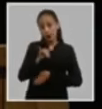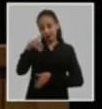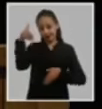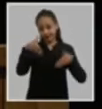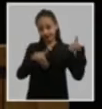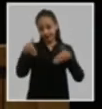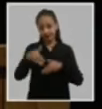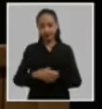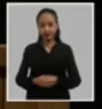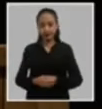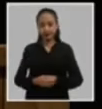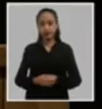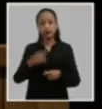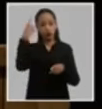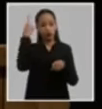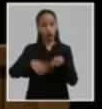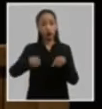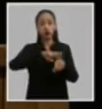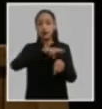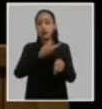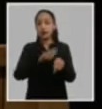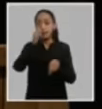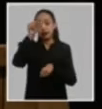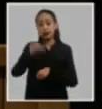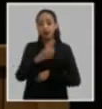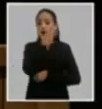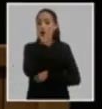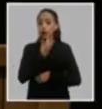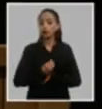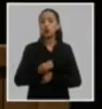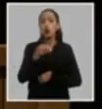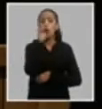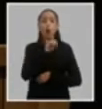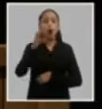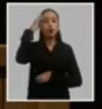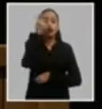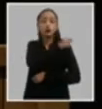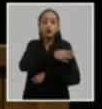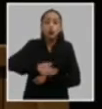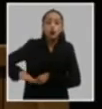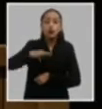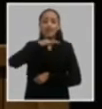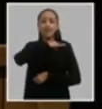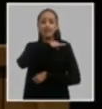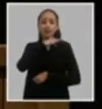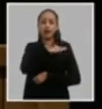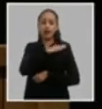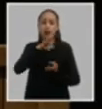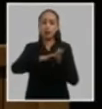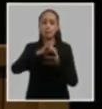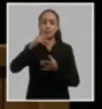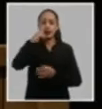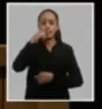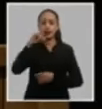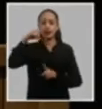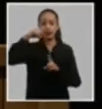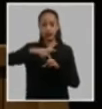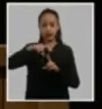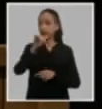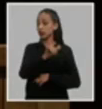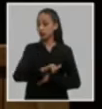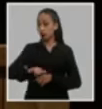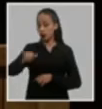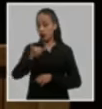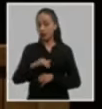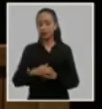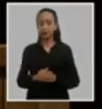presente también otros representantes de la juventud las organizaciones de masa la FARC y el ministerio del interior en los